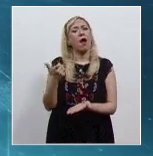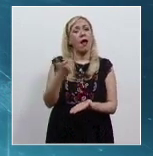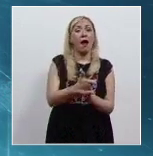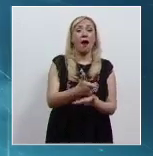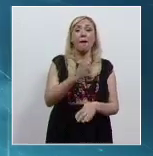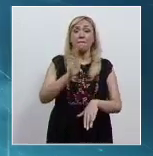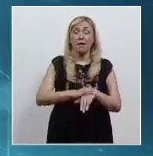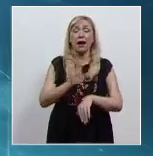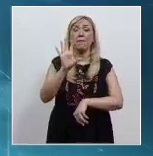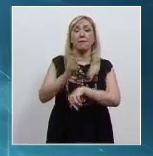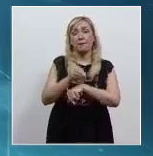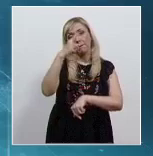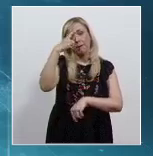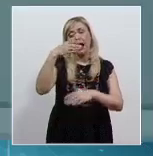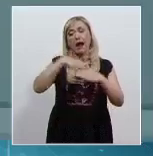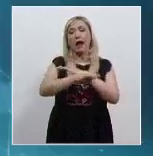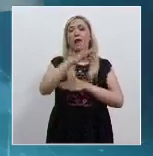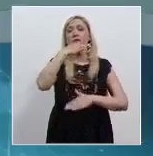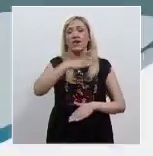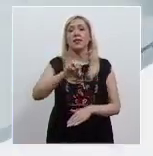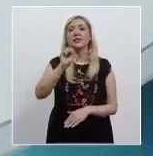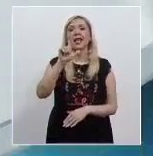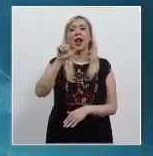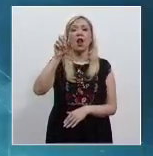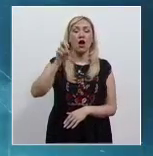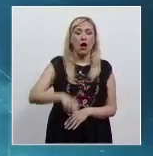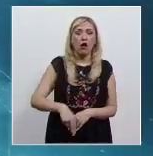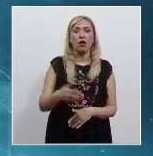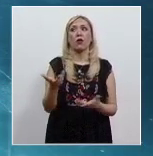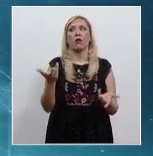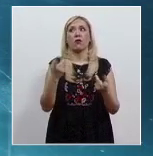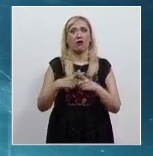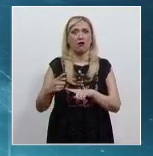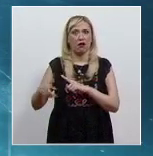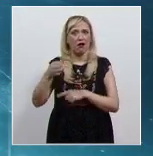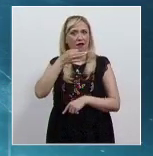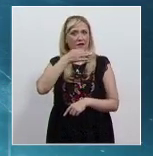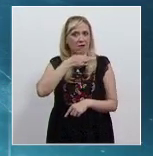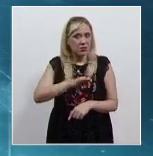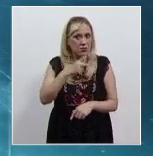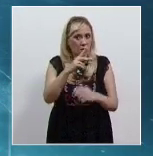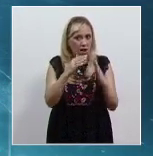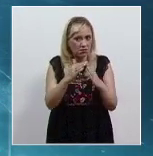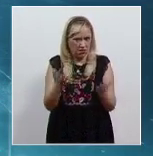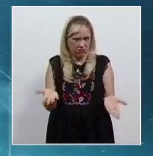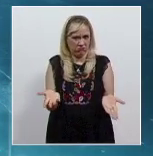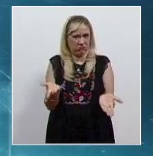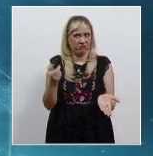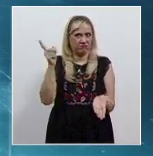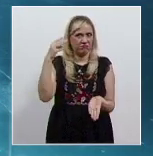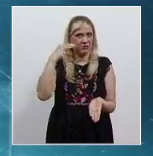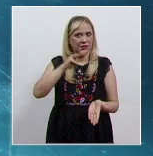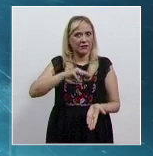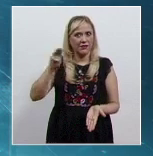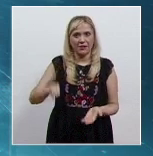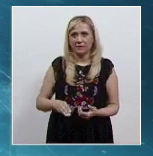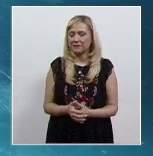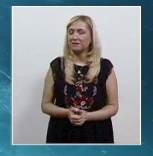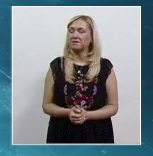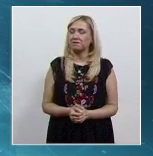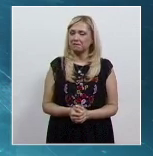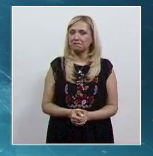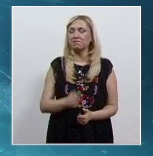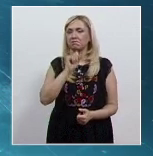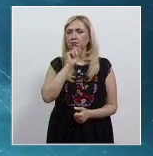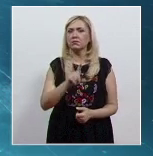expedición de permisos para fiestas. La Corte ordenó aplazar la resolución de los amparos en los que se